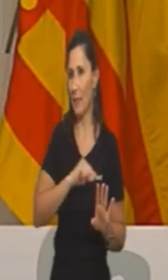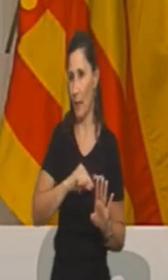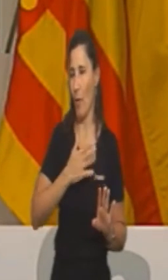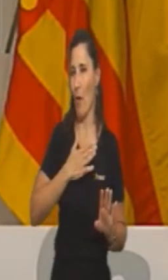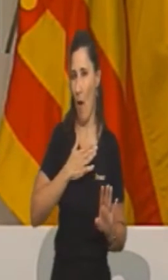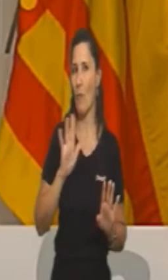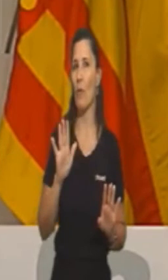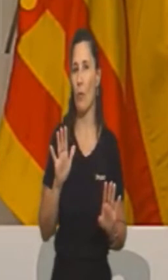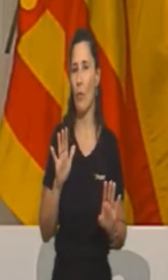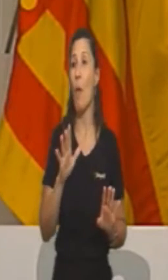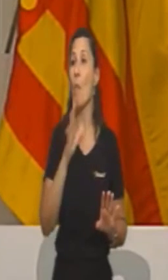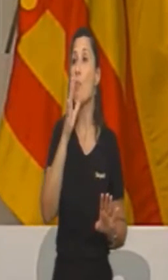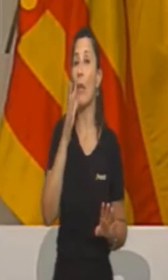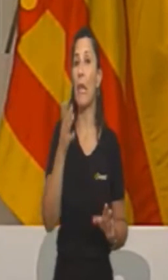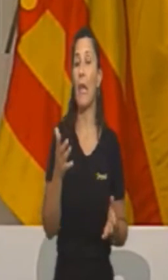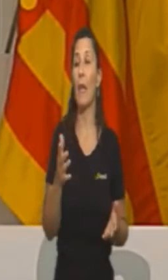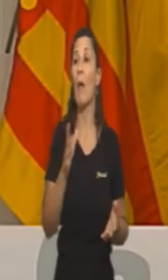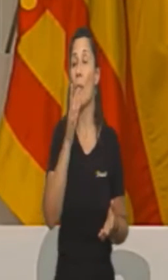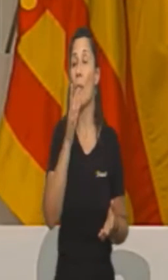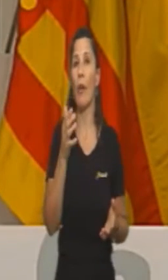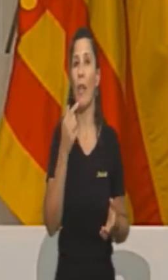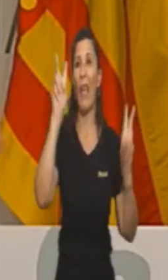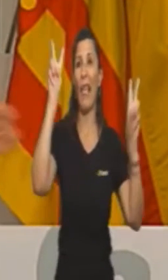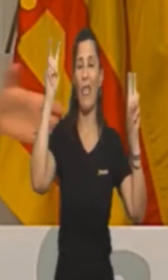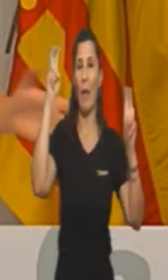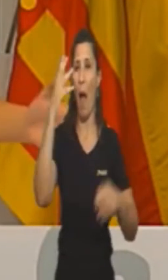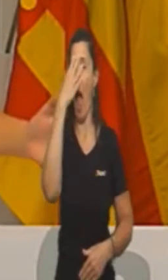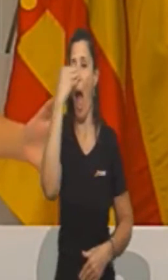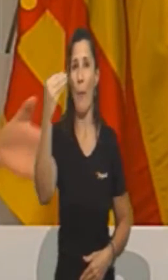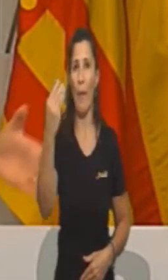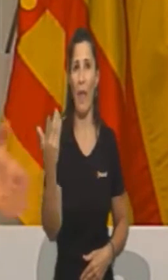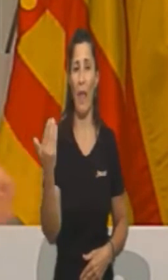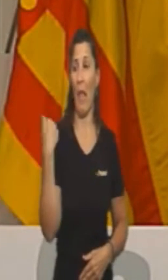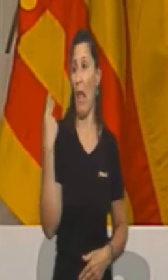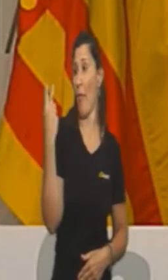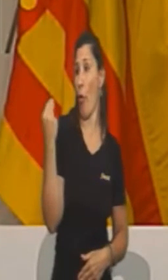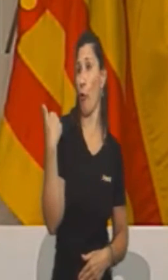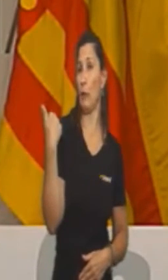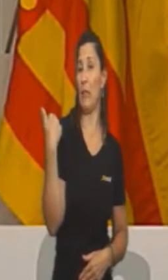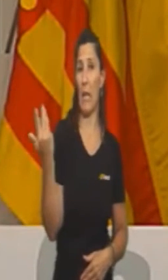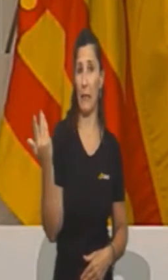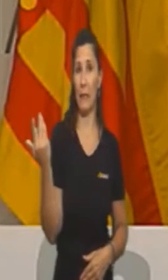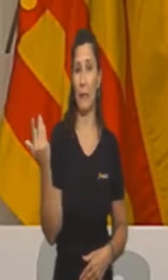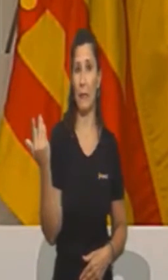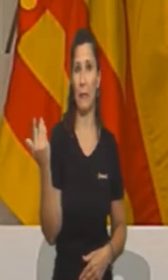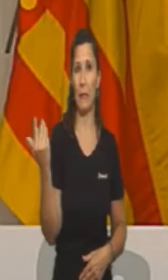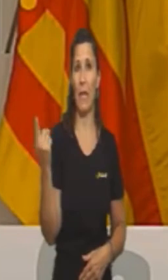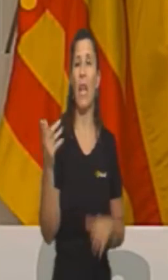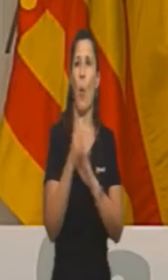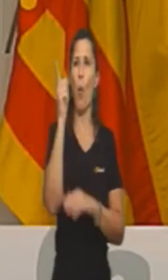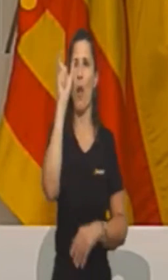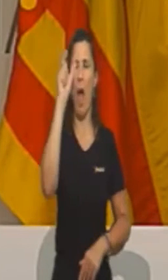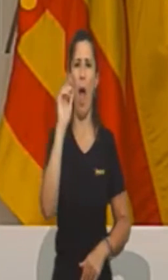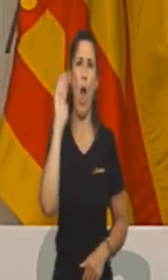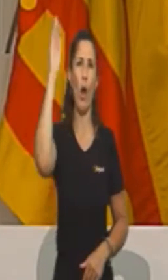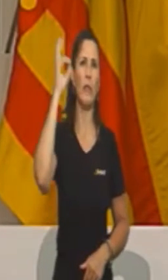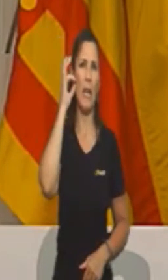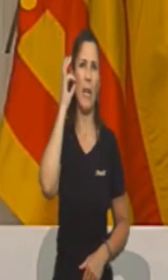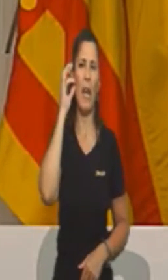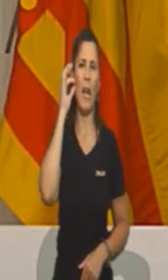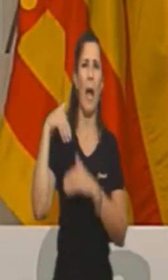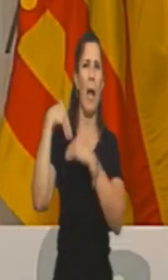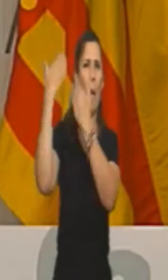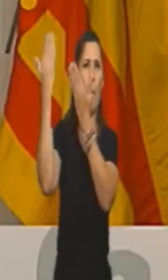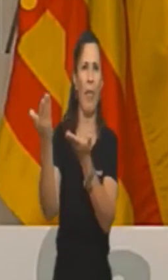¿Por qué? Pues porque, oiga, lo del AVE de hace dos días, que hay una consellera que recibió